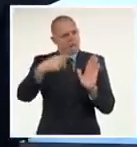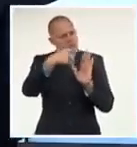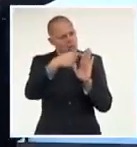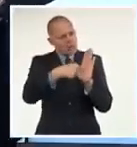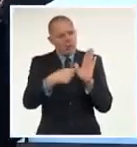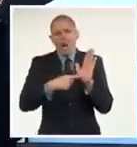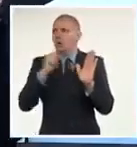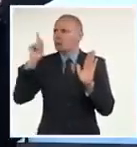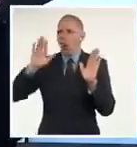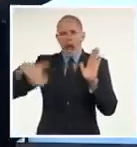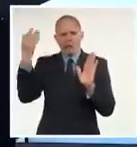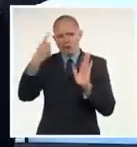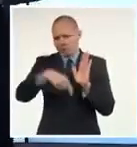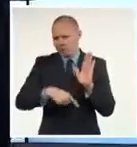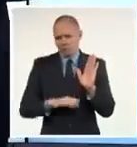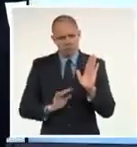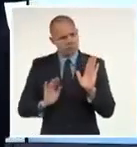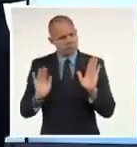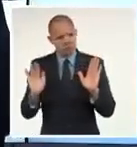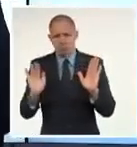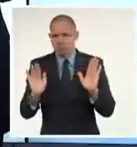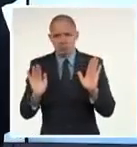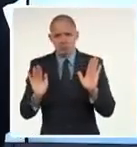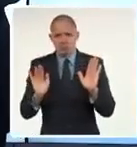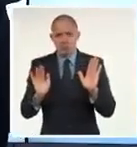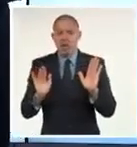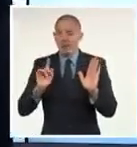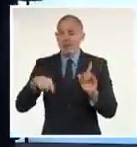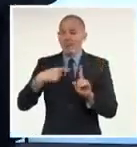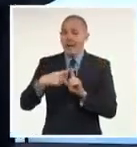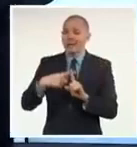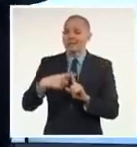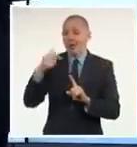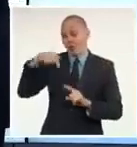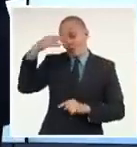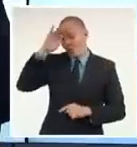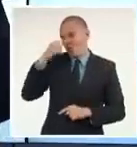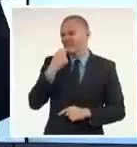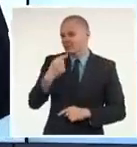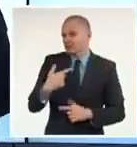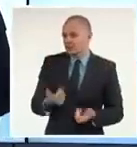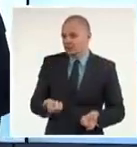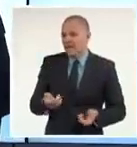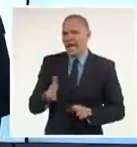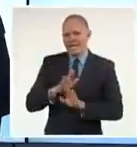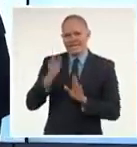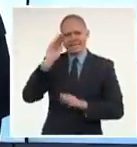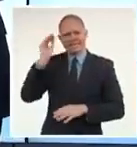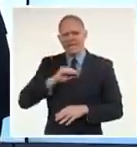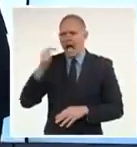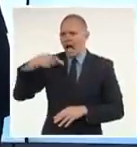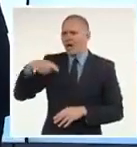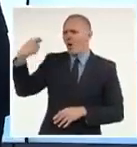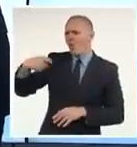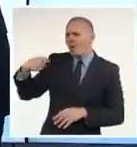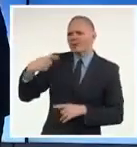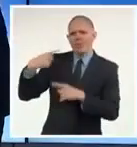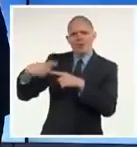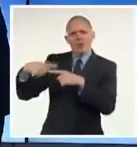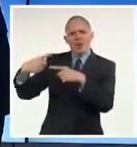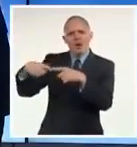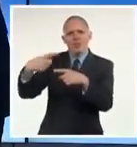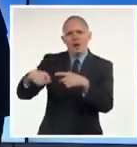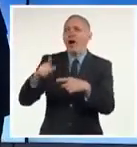sobre la cesión de créditos. Cuba alega, además, que los actos jurídicos realizados mediante el quebrantamiento de estas